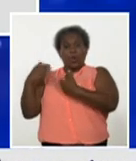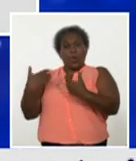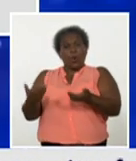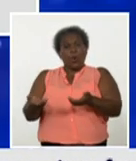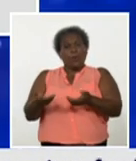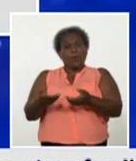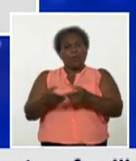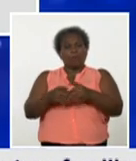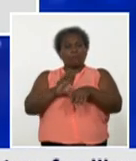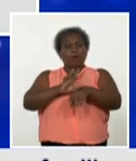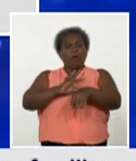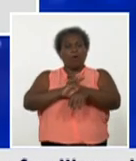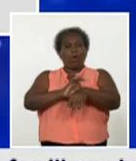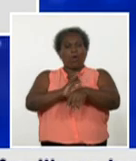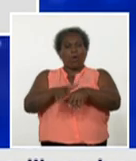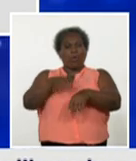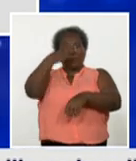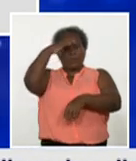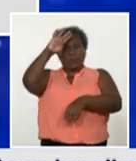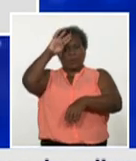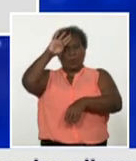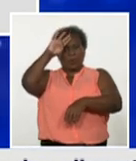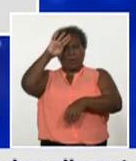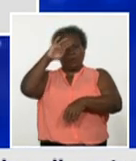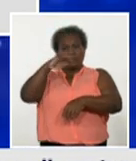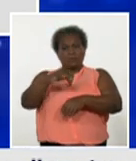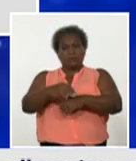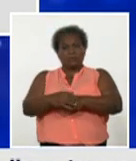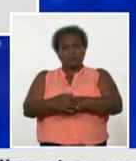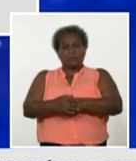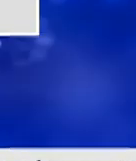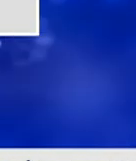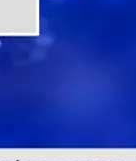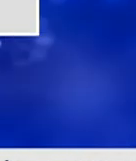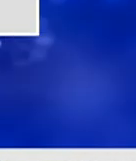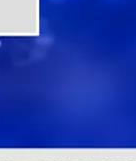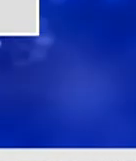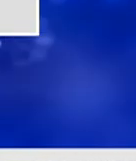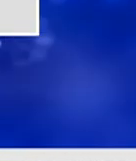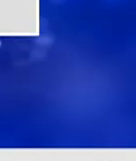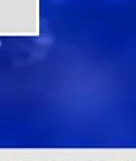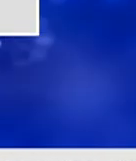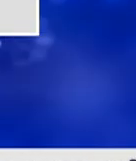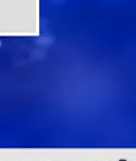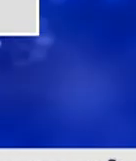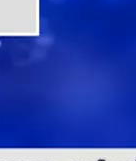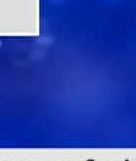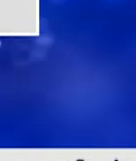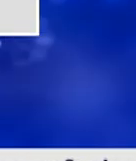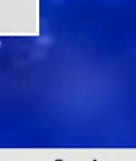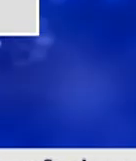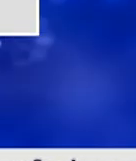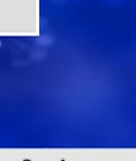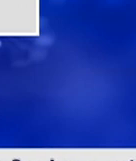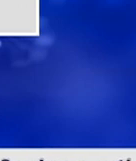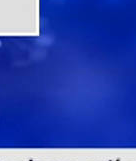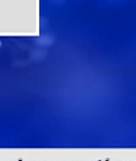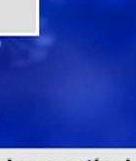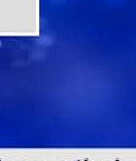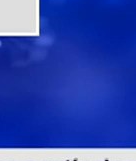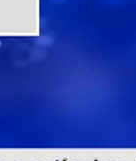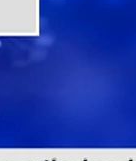Cuba donde se ve que ya en el mes de mayo se han diagnosticado un total de 5